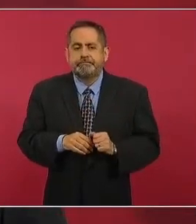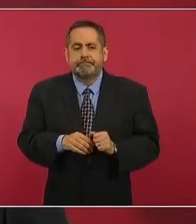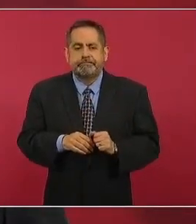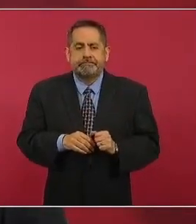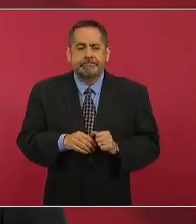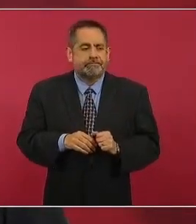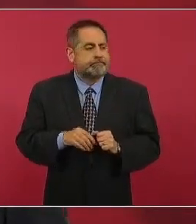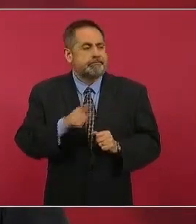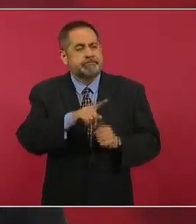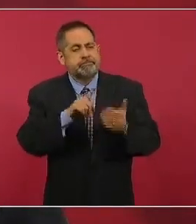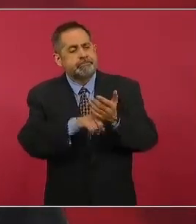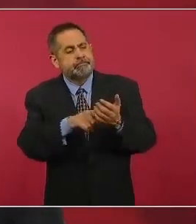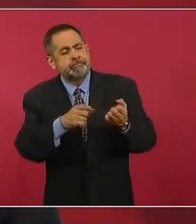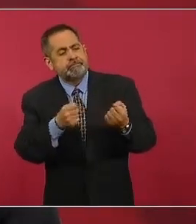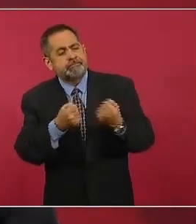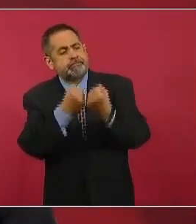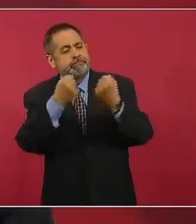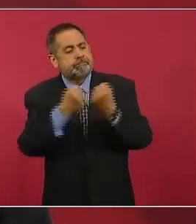confrontación